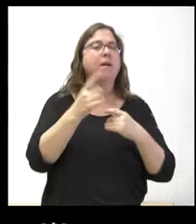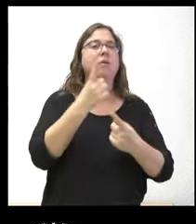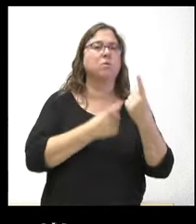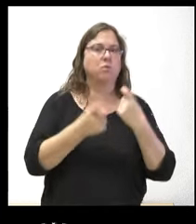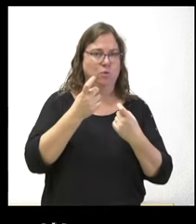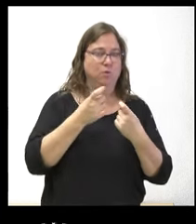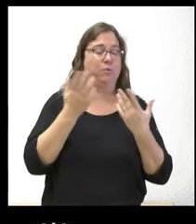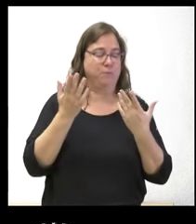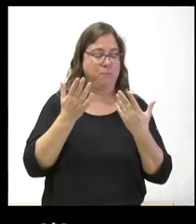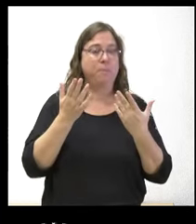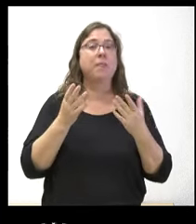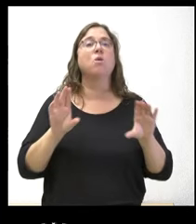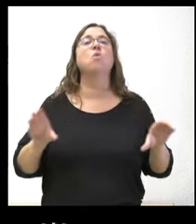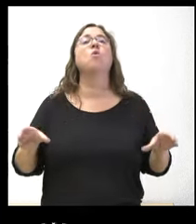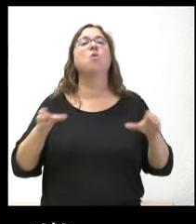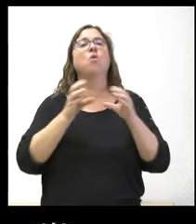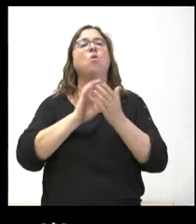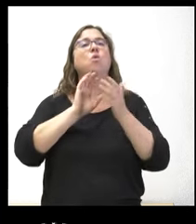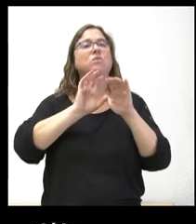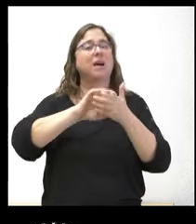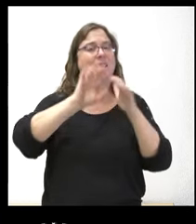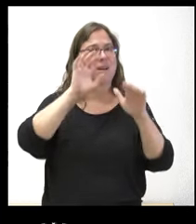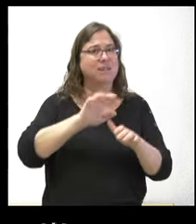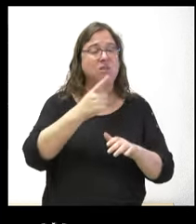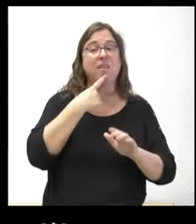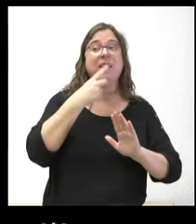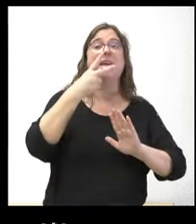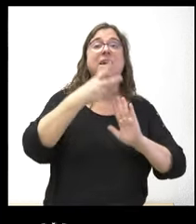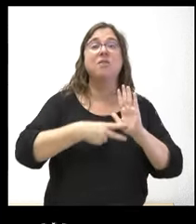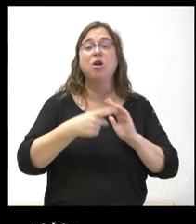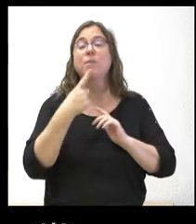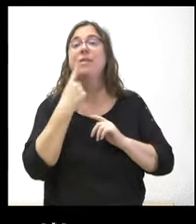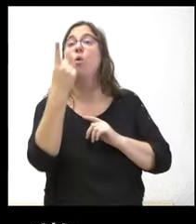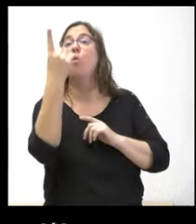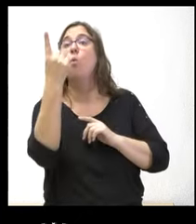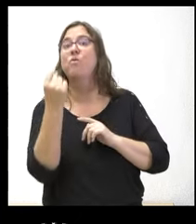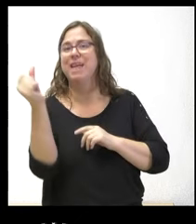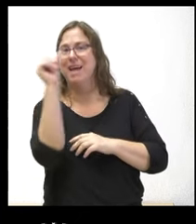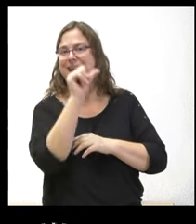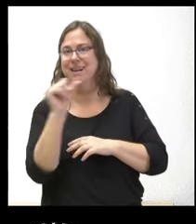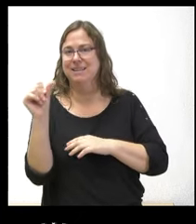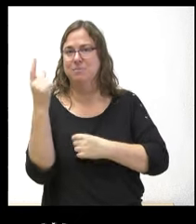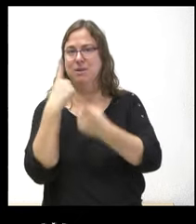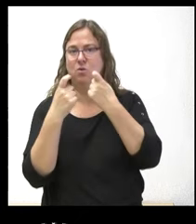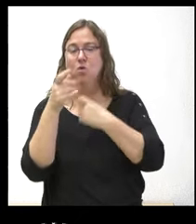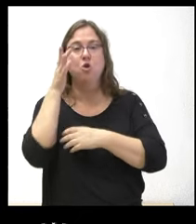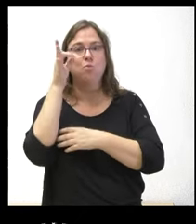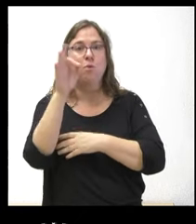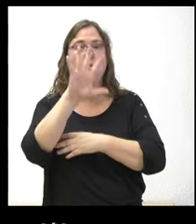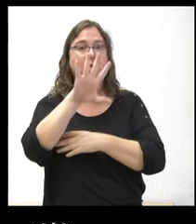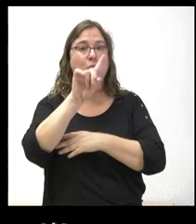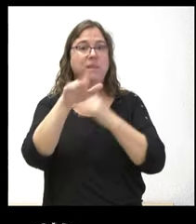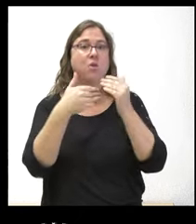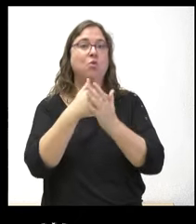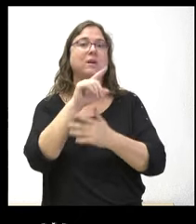le vincula a la Junta de Castilla y León el hecho de que se prevea en la norma que haya un día de consulta a la semana para municipios de 51 a 100